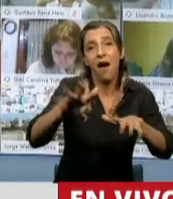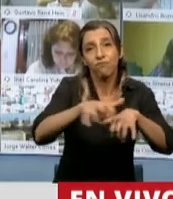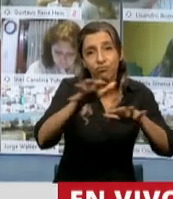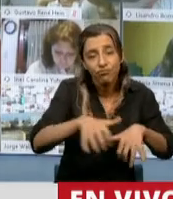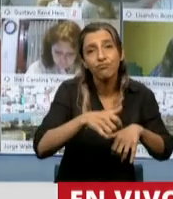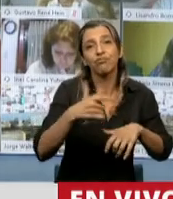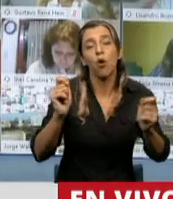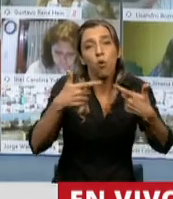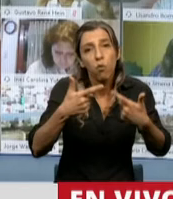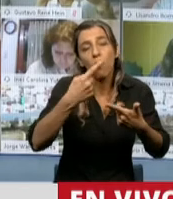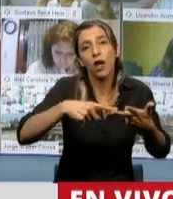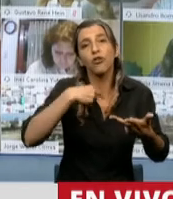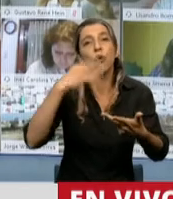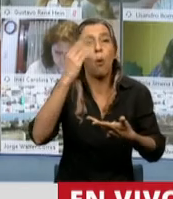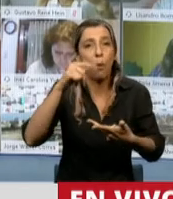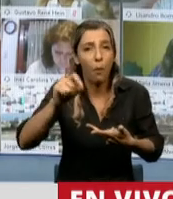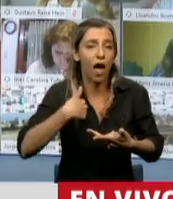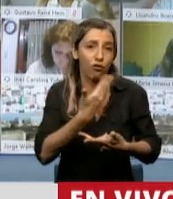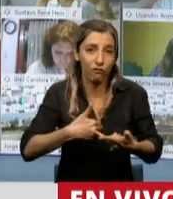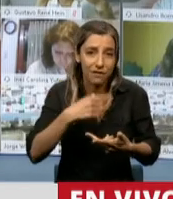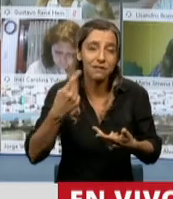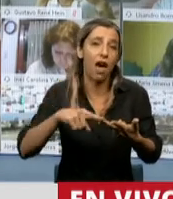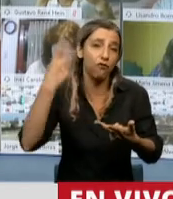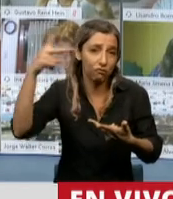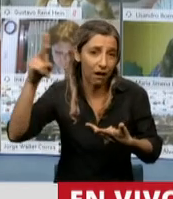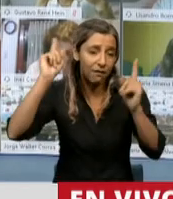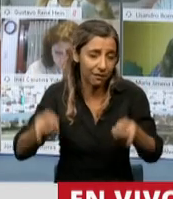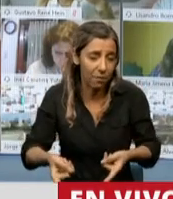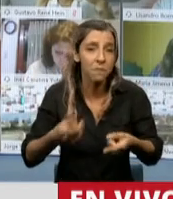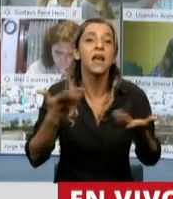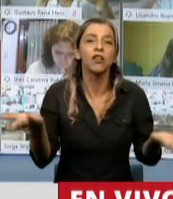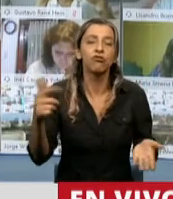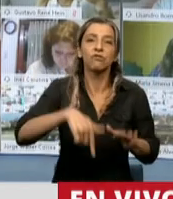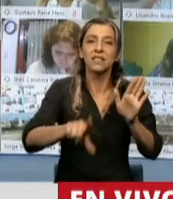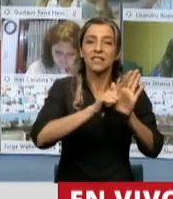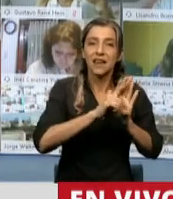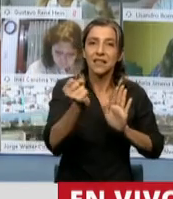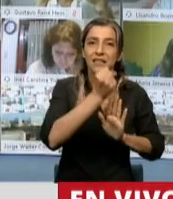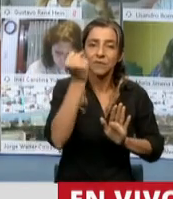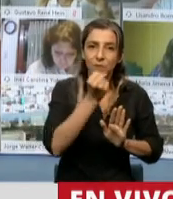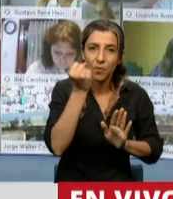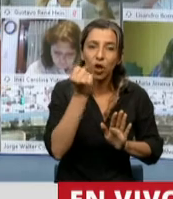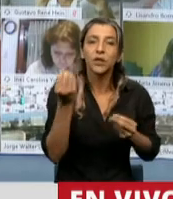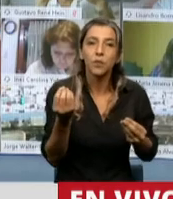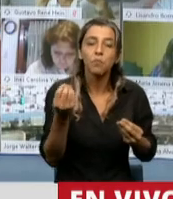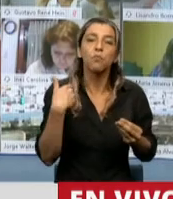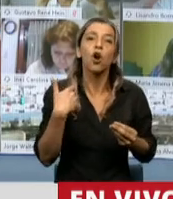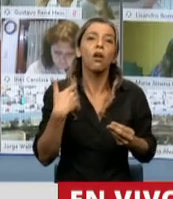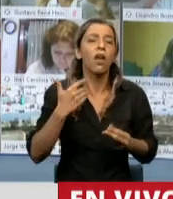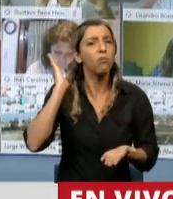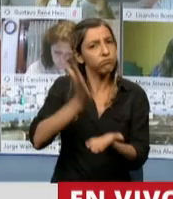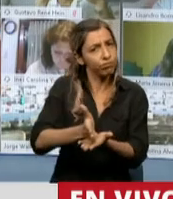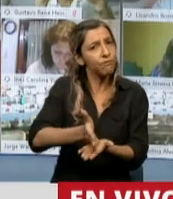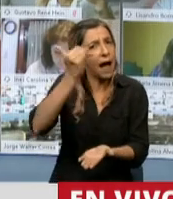estatales y extranjeros. Por eso esta ley es un paso y es necesaria, porque no solo castiga a los evasores,